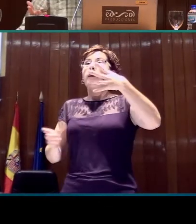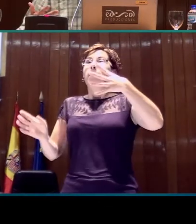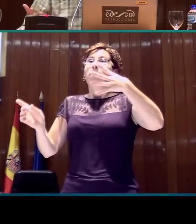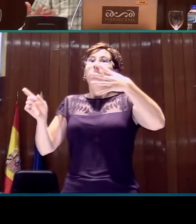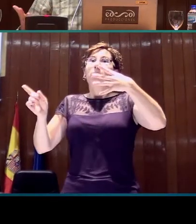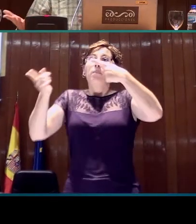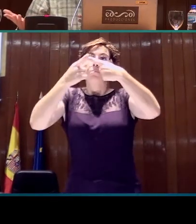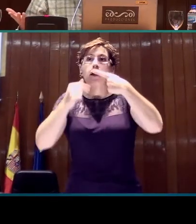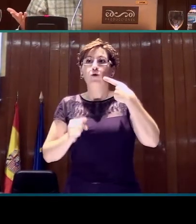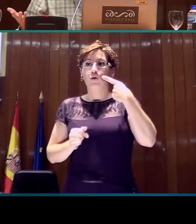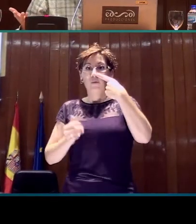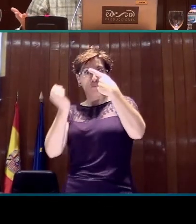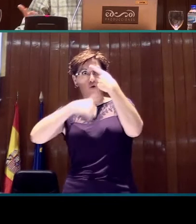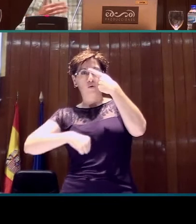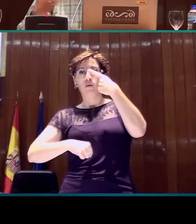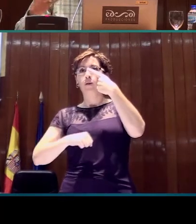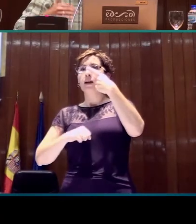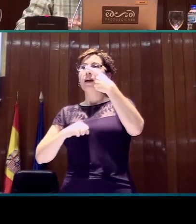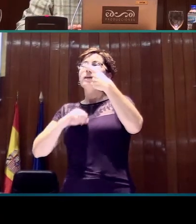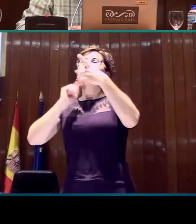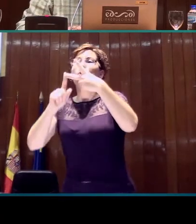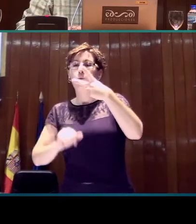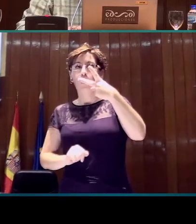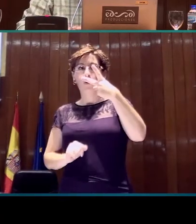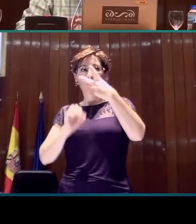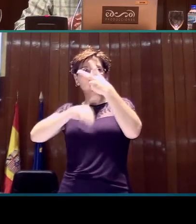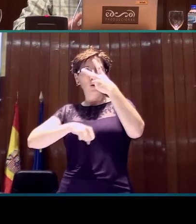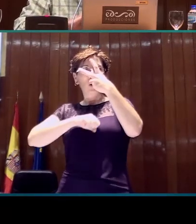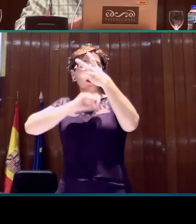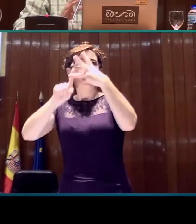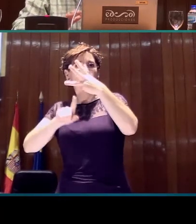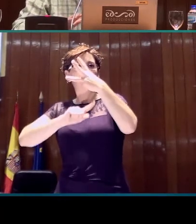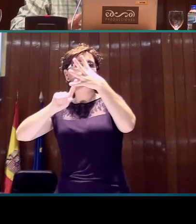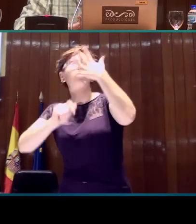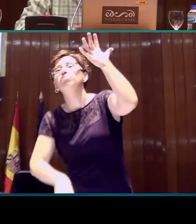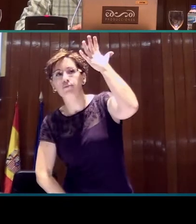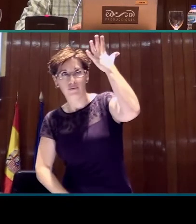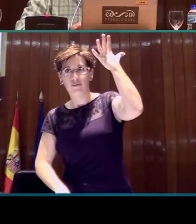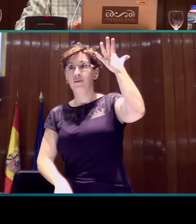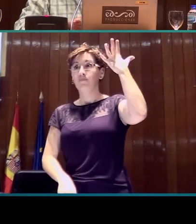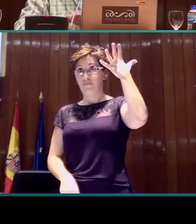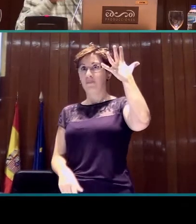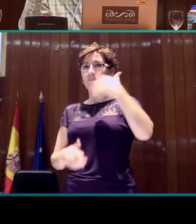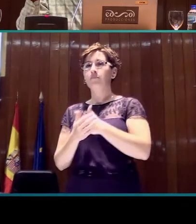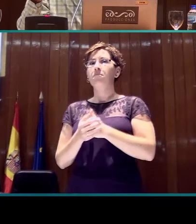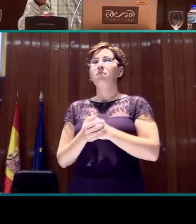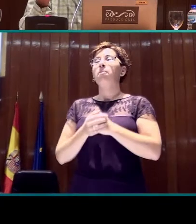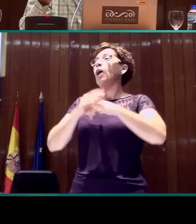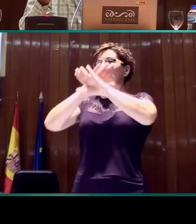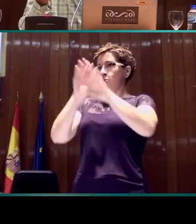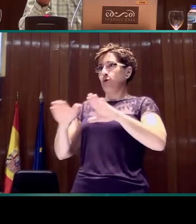tantos elementos, ¿de acuerdo? Eso coincide también con otras lenguas de signos. Y por último quería comentar que hay veces que